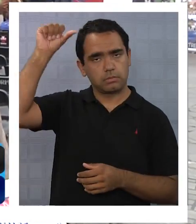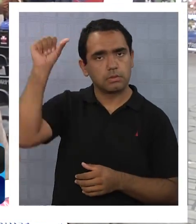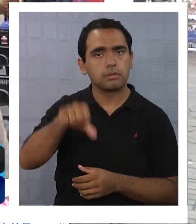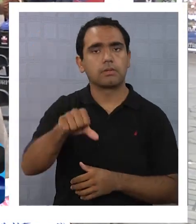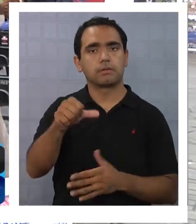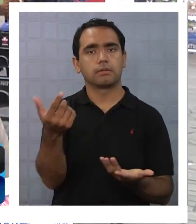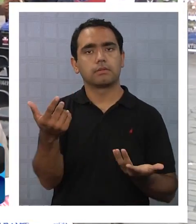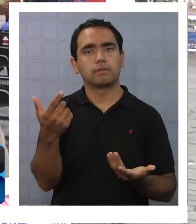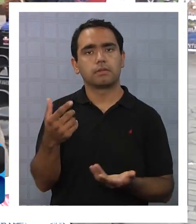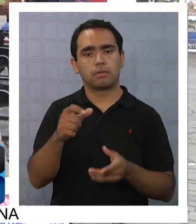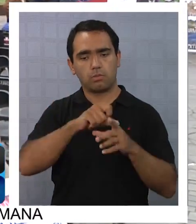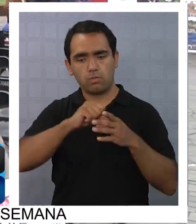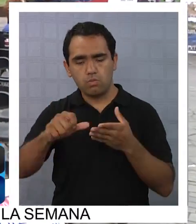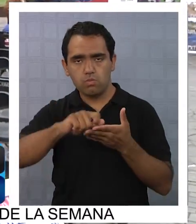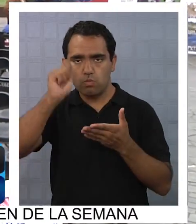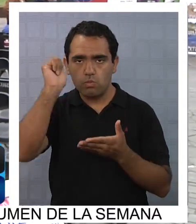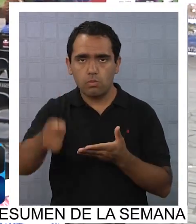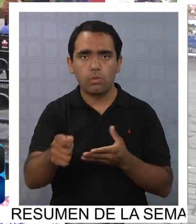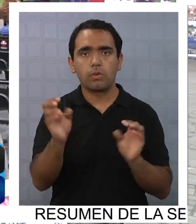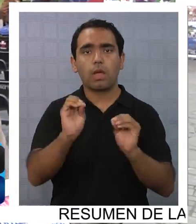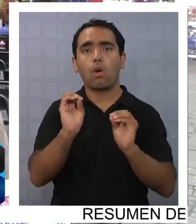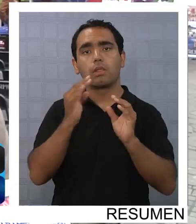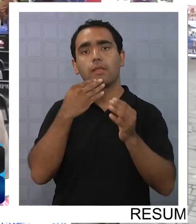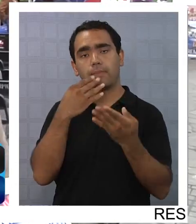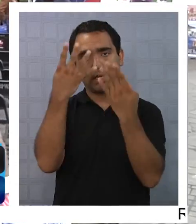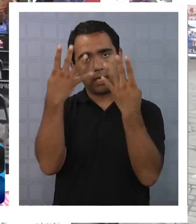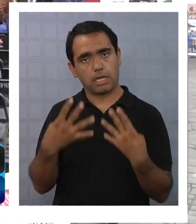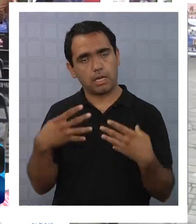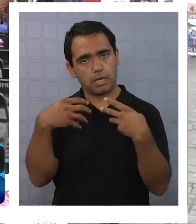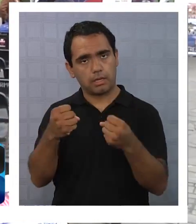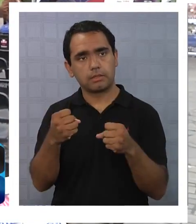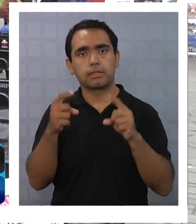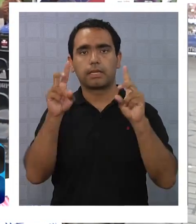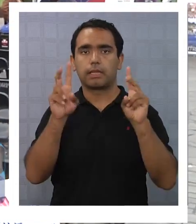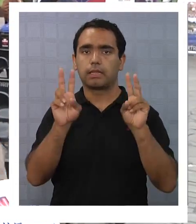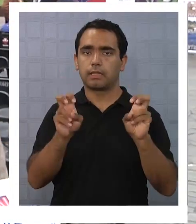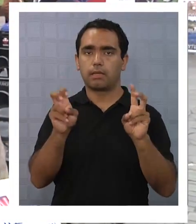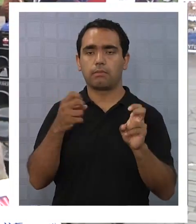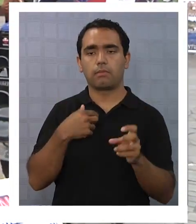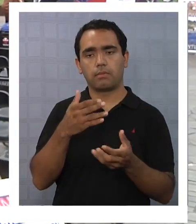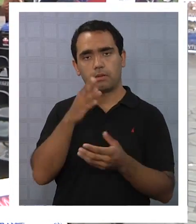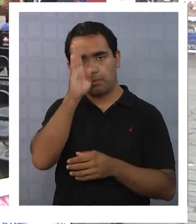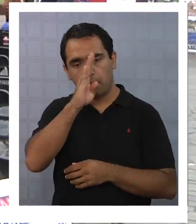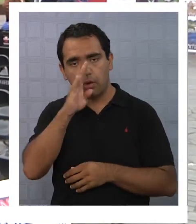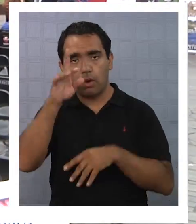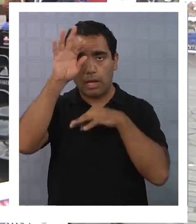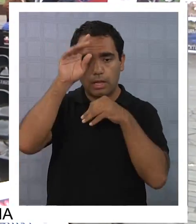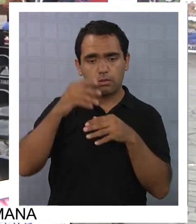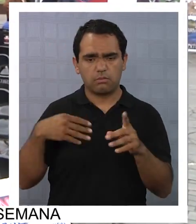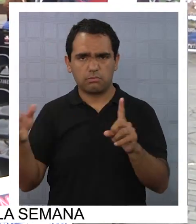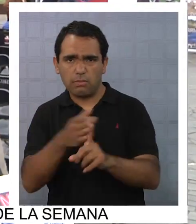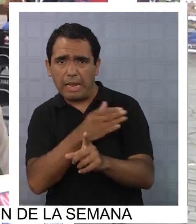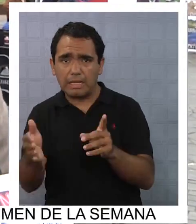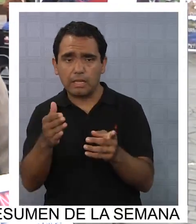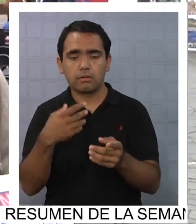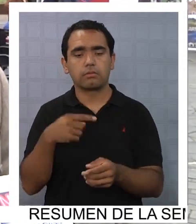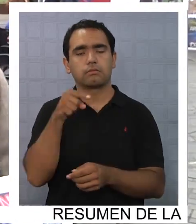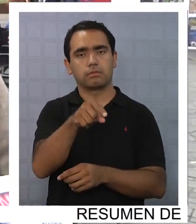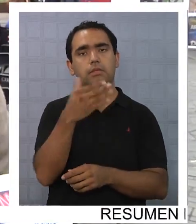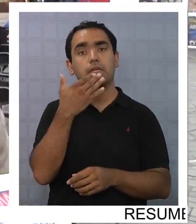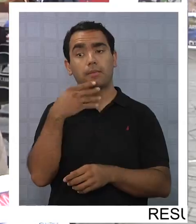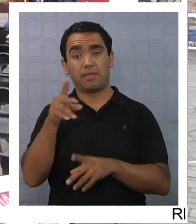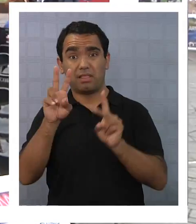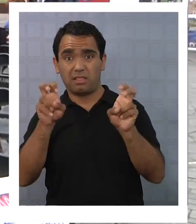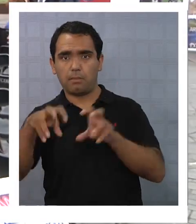efectivas, tanto de multa como de cárcel, en los casos extremos, lo que es el maltrato animal. Incluso acciones como el